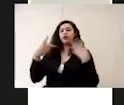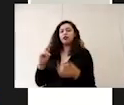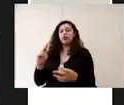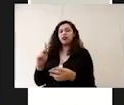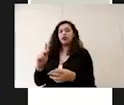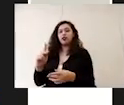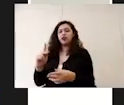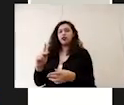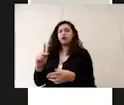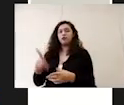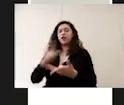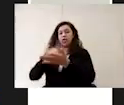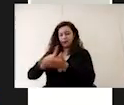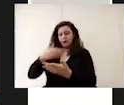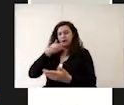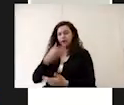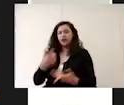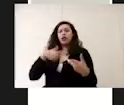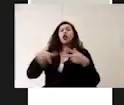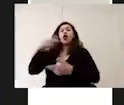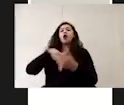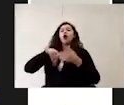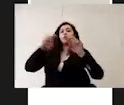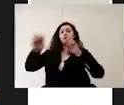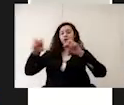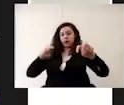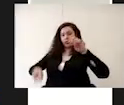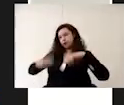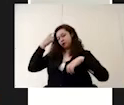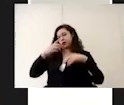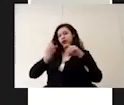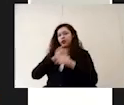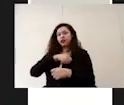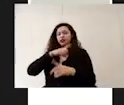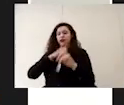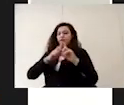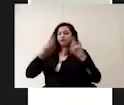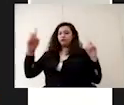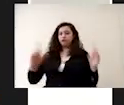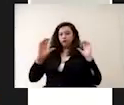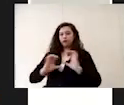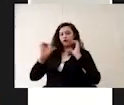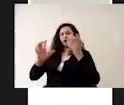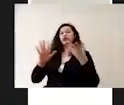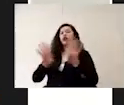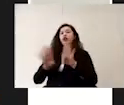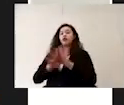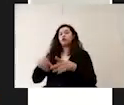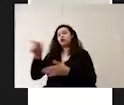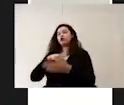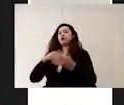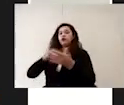limpieza se deben distribuir los lugares para mantener la sana distancia y esto se logra con la cancelación de